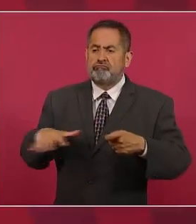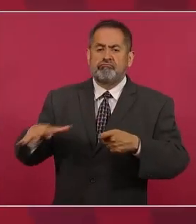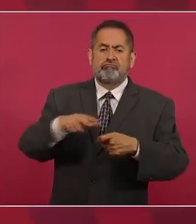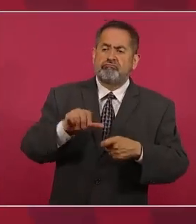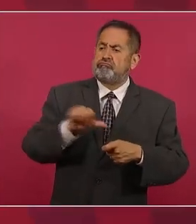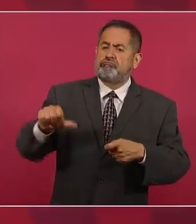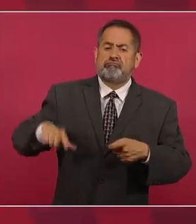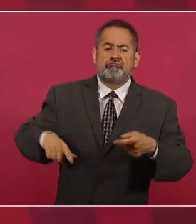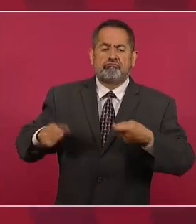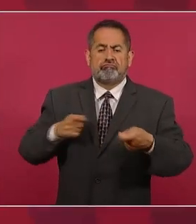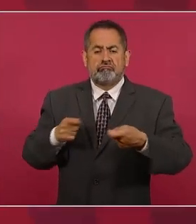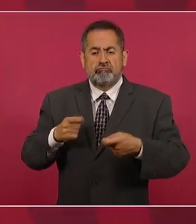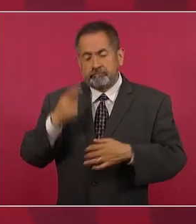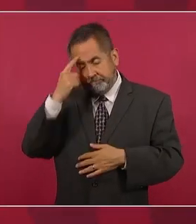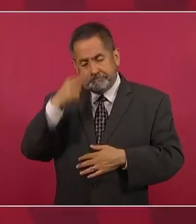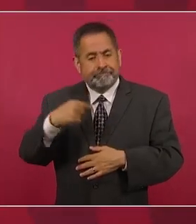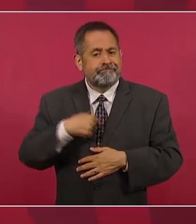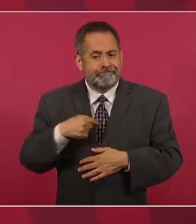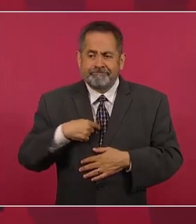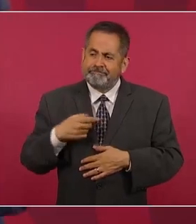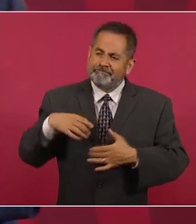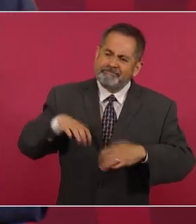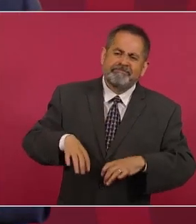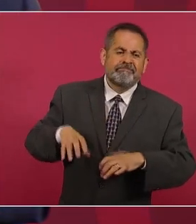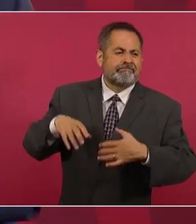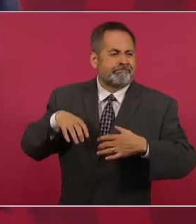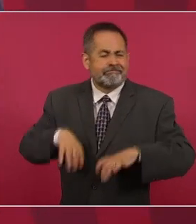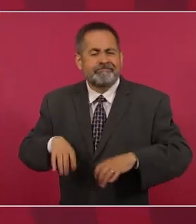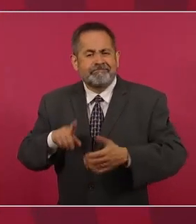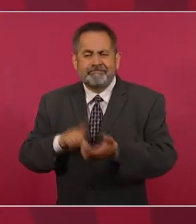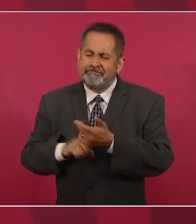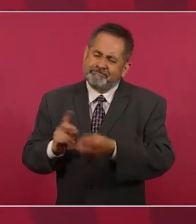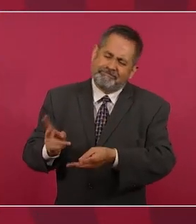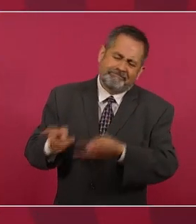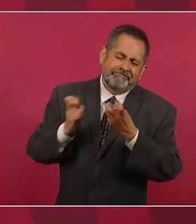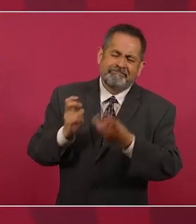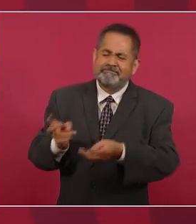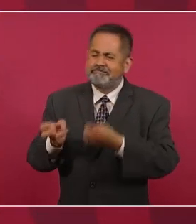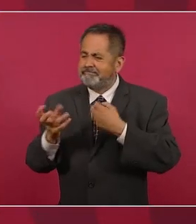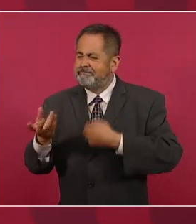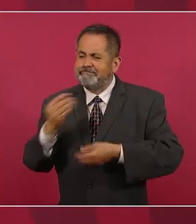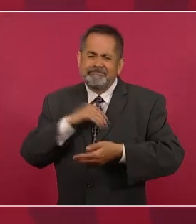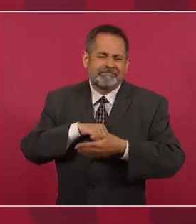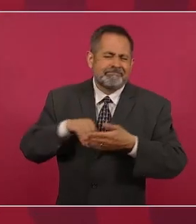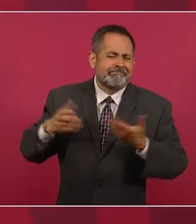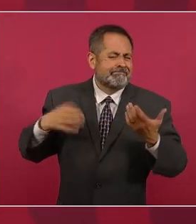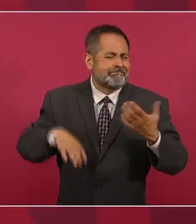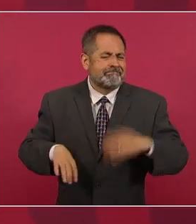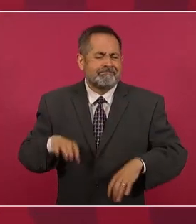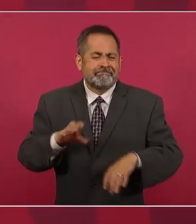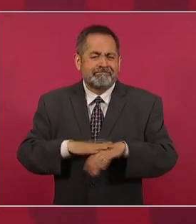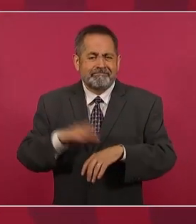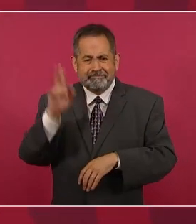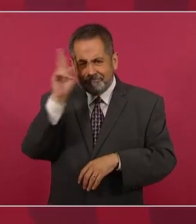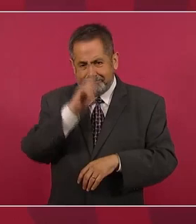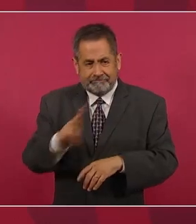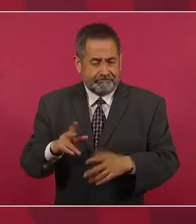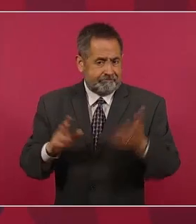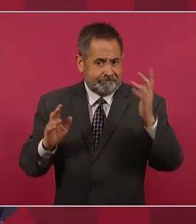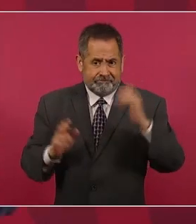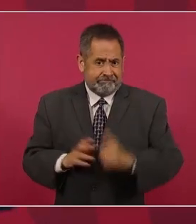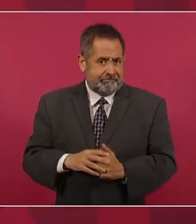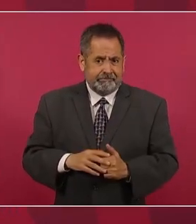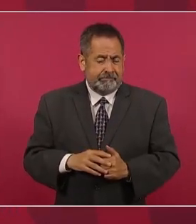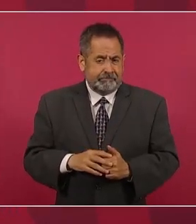para poder saquear a sus anchas. No